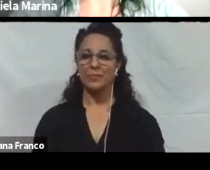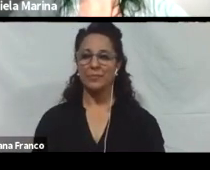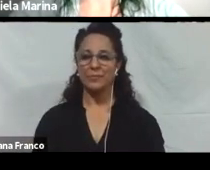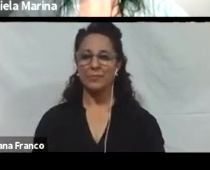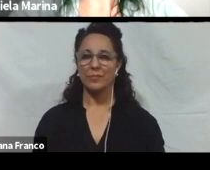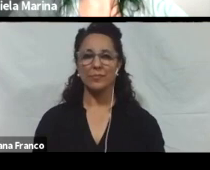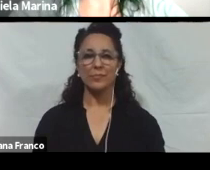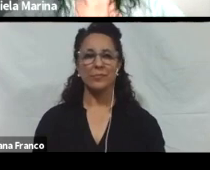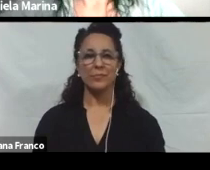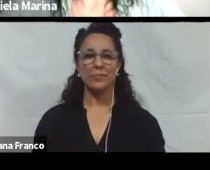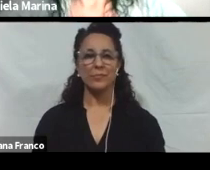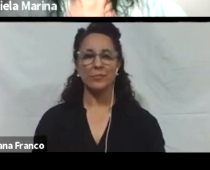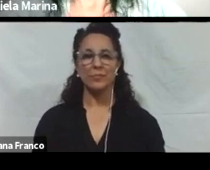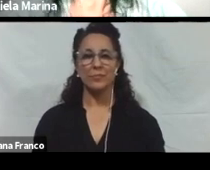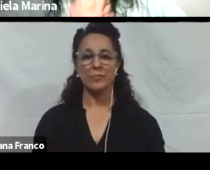Bueno.